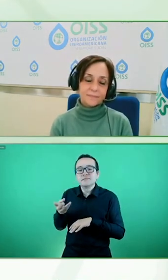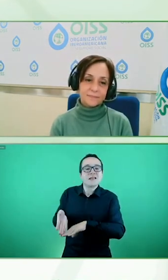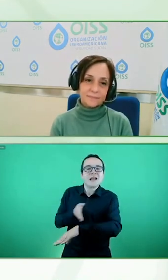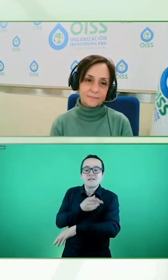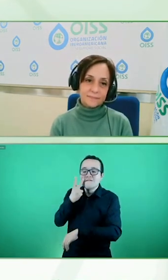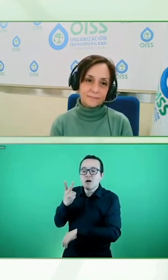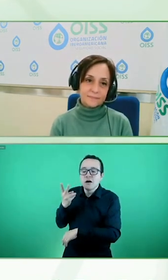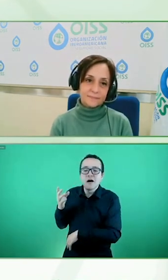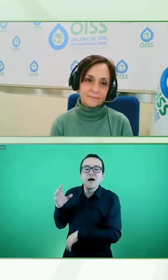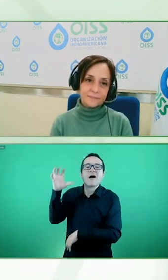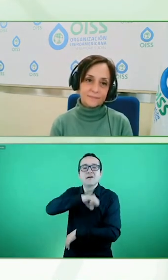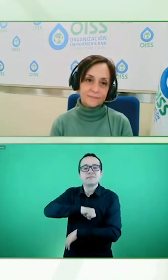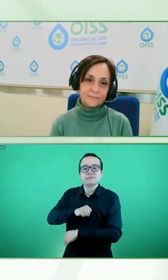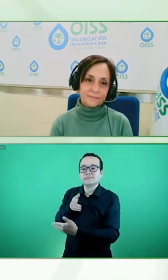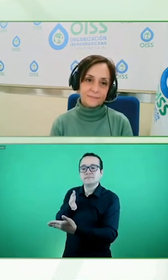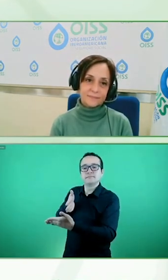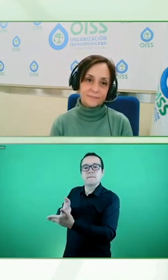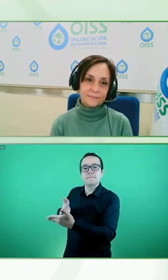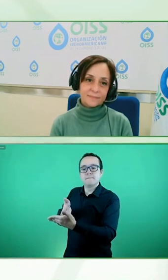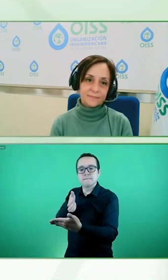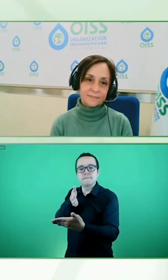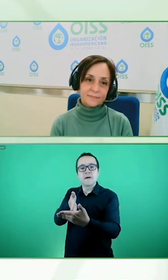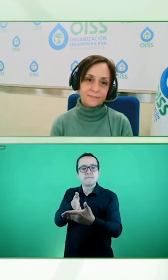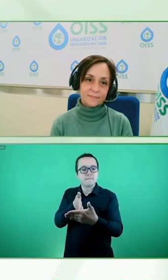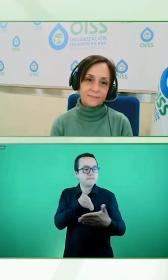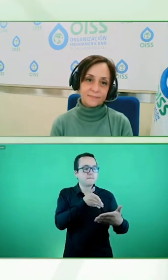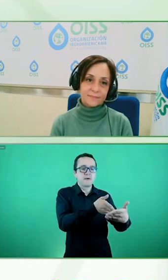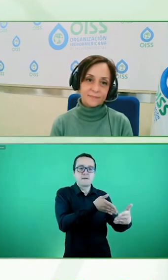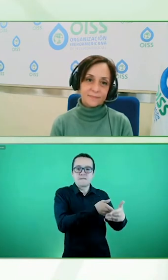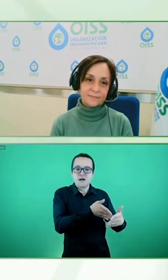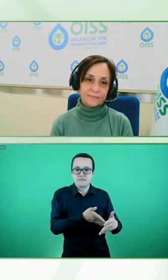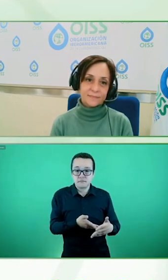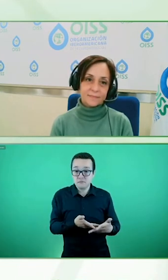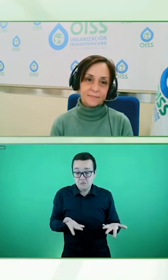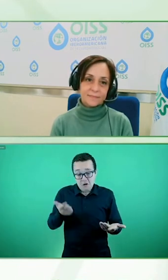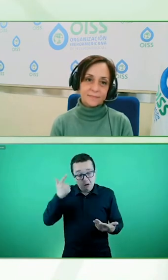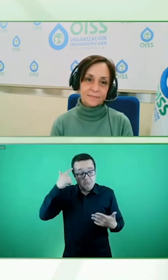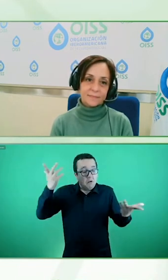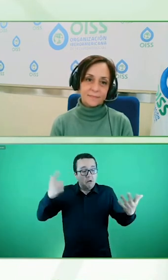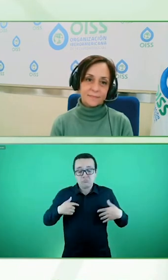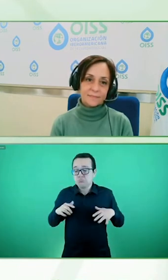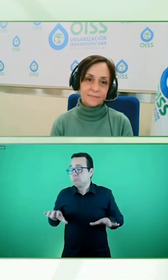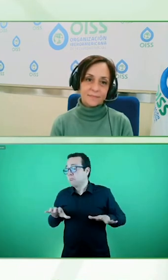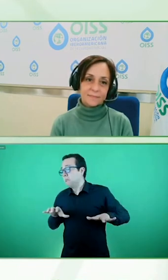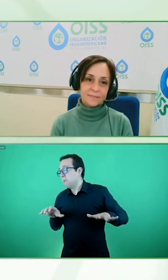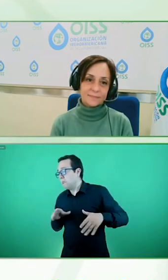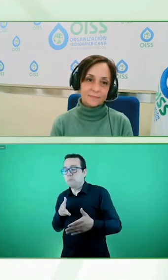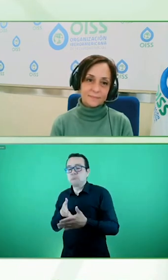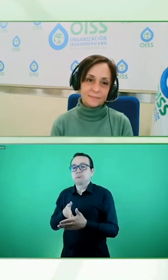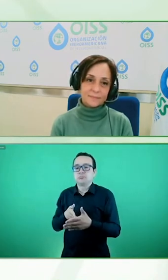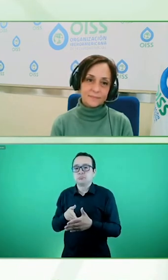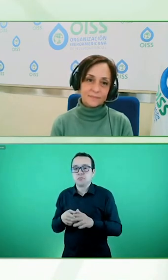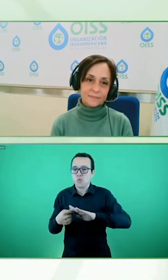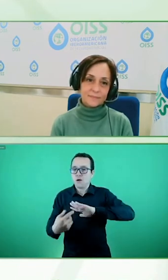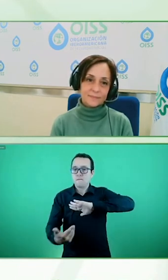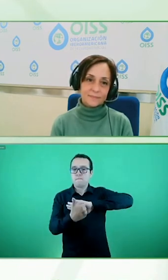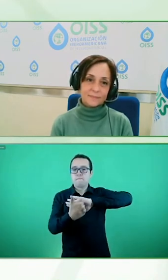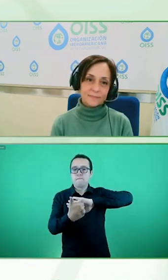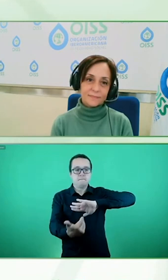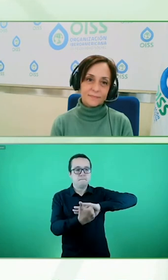Entonces, es una primera reflexión que más que hacer, veces lo que tenemos que hacer es que dejar de hacer cosas, ¿no? Que generan a veces hasta miedo, ¿no?